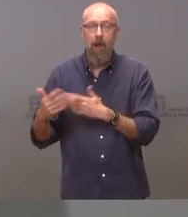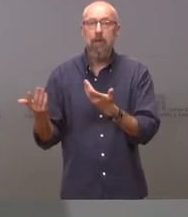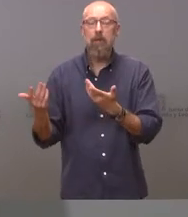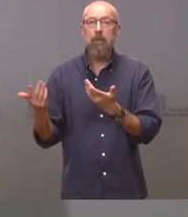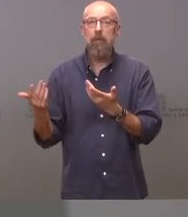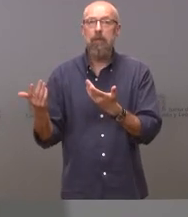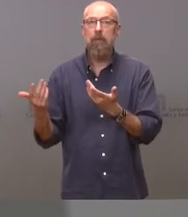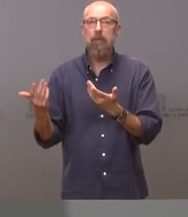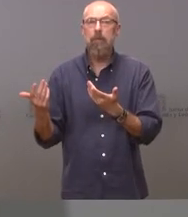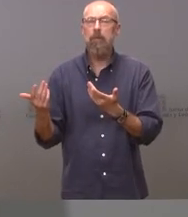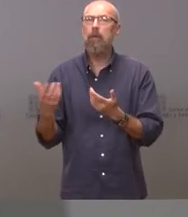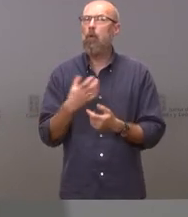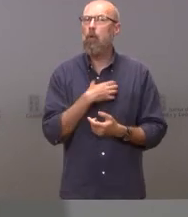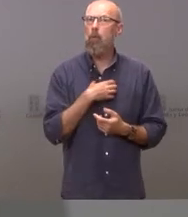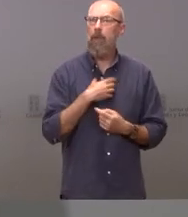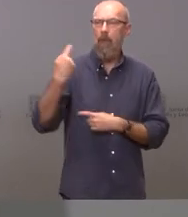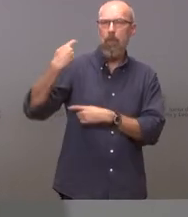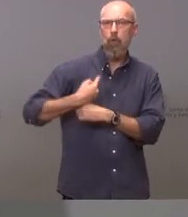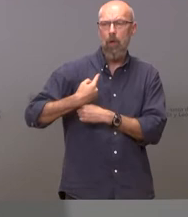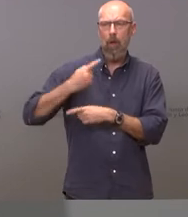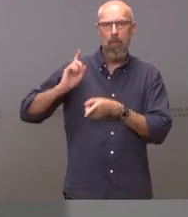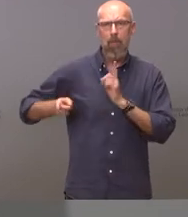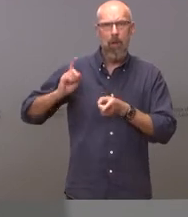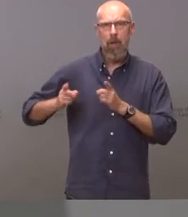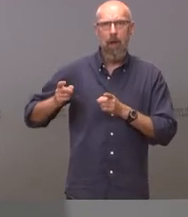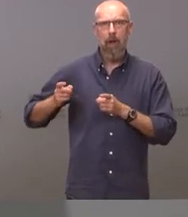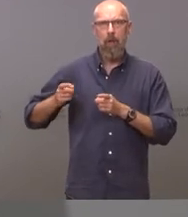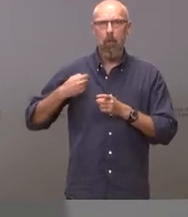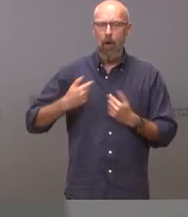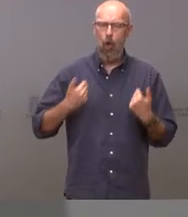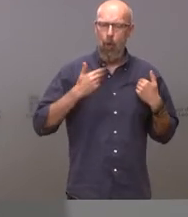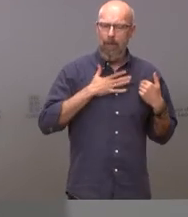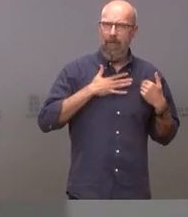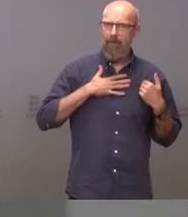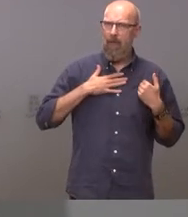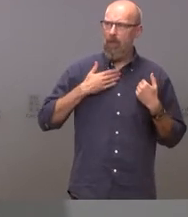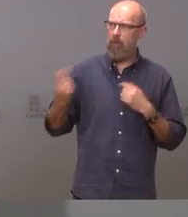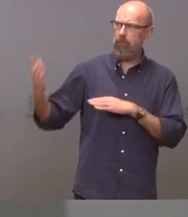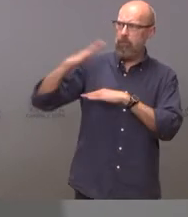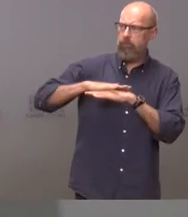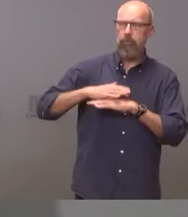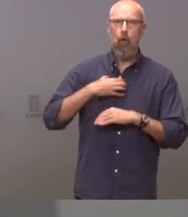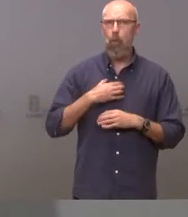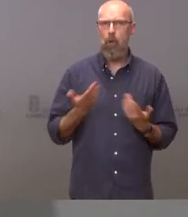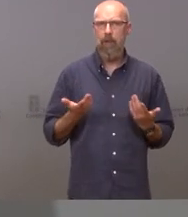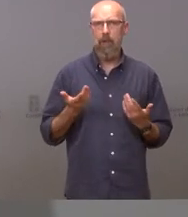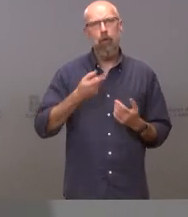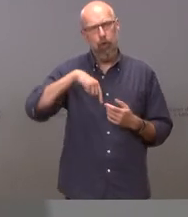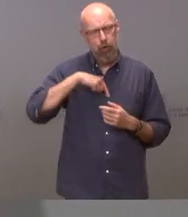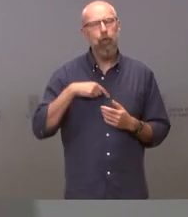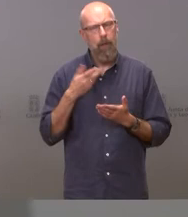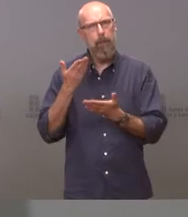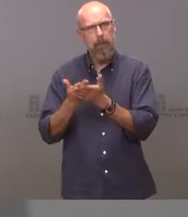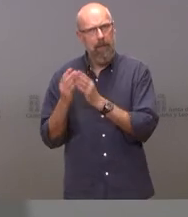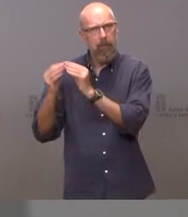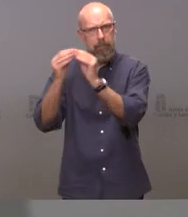puede haber es imposición invadiendo las competencias nosotros seguimos buscando el consenso creemos que